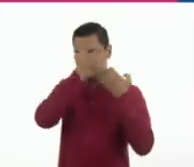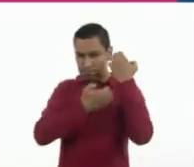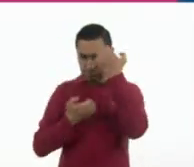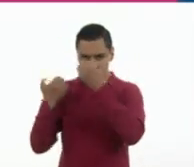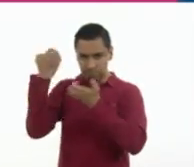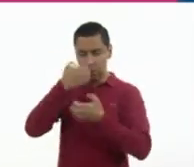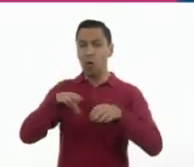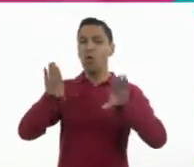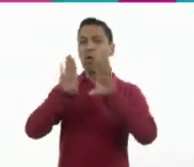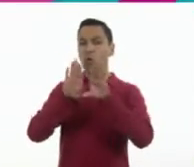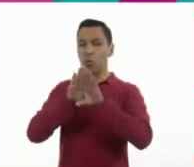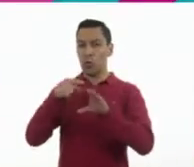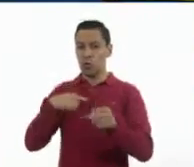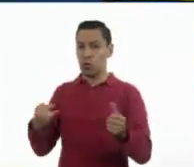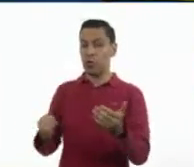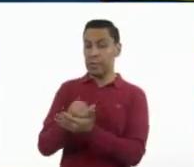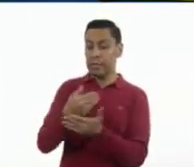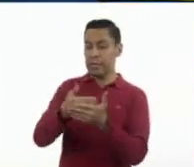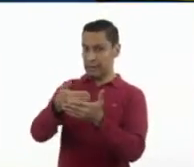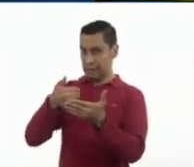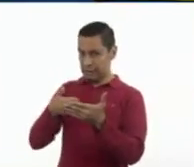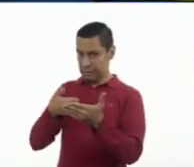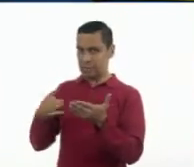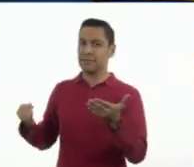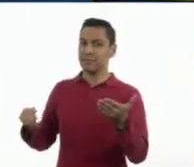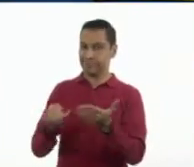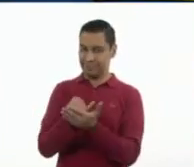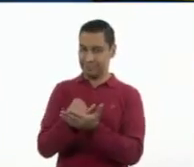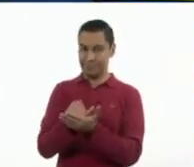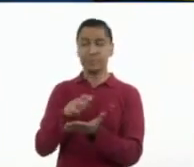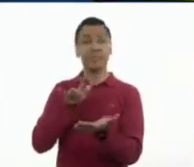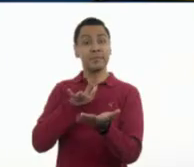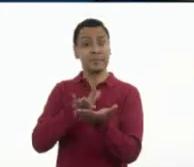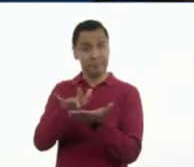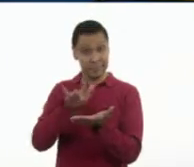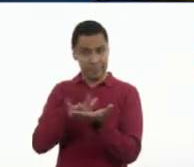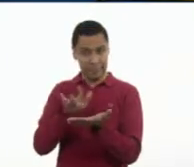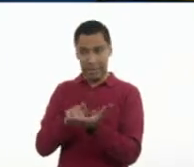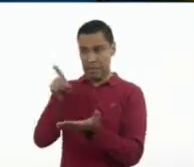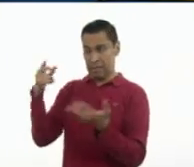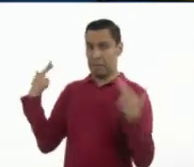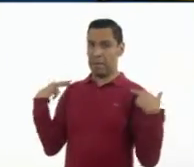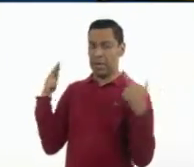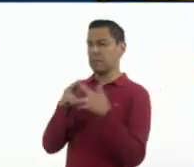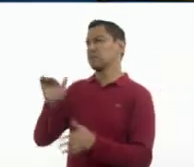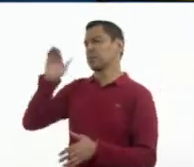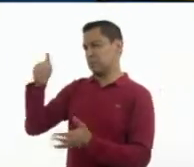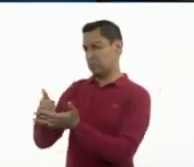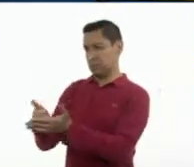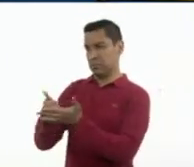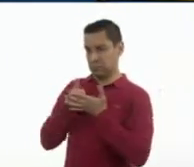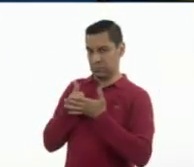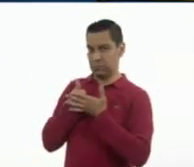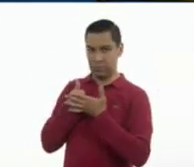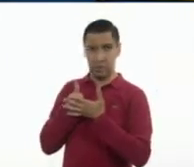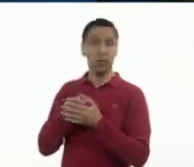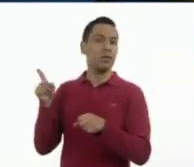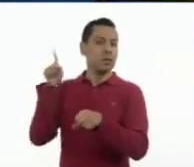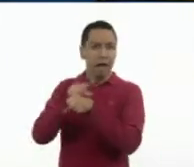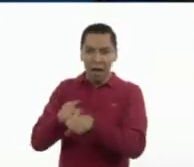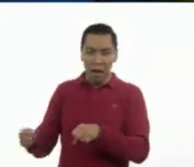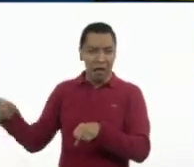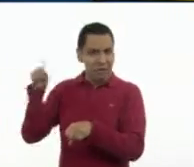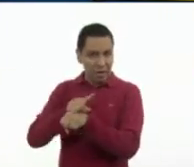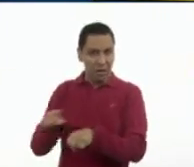anuncios o propagandas. Ah, pero también es importante apoyarse con sus maestros y maestras. Pues recuerden que todos los días